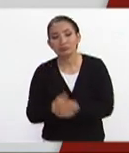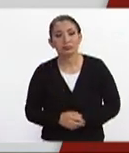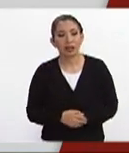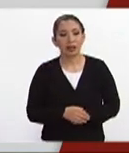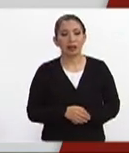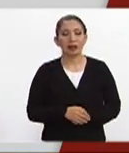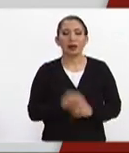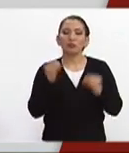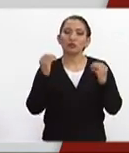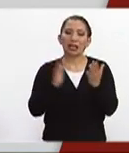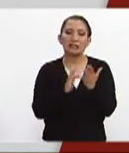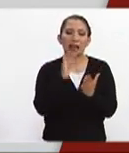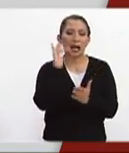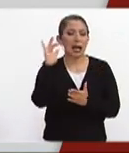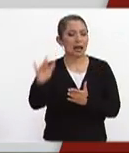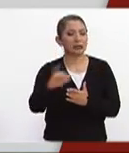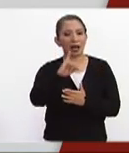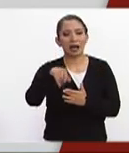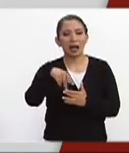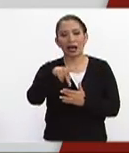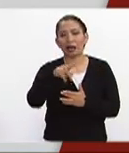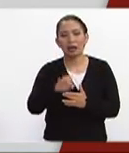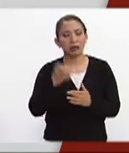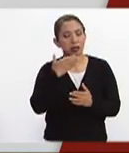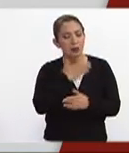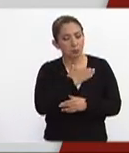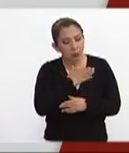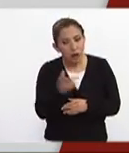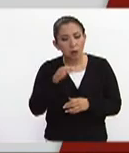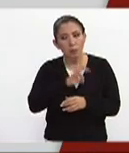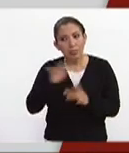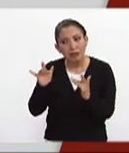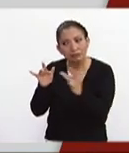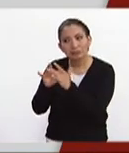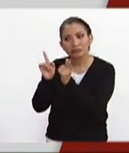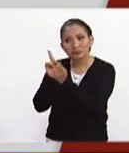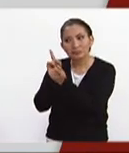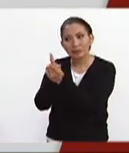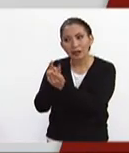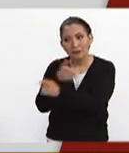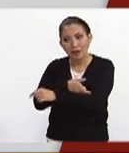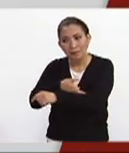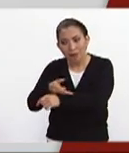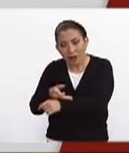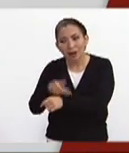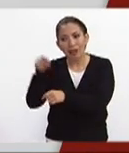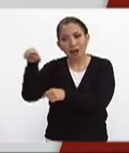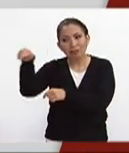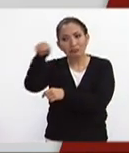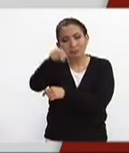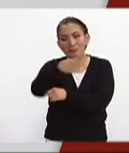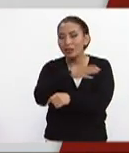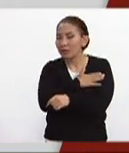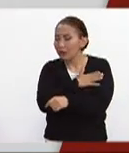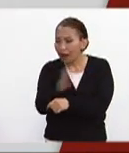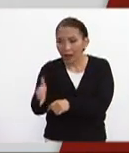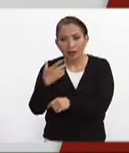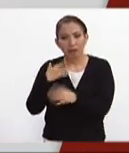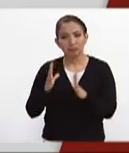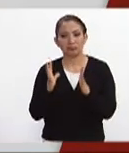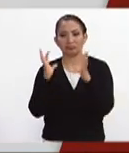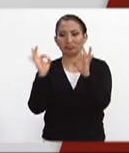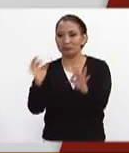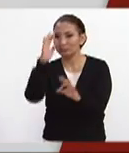Jackie pues te agradecemos de verdad este reporte que bueno que has podido hablar con los con los familiares que están ahí que bueno que nos está